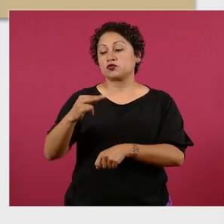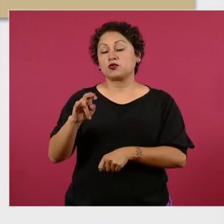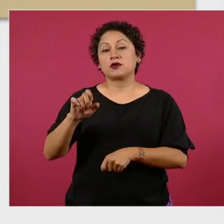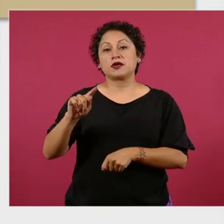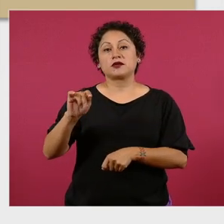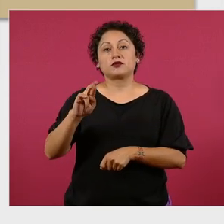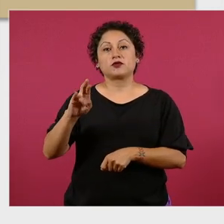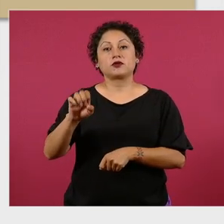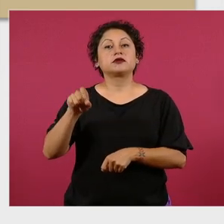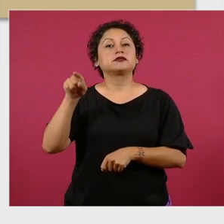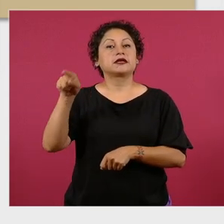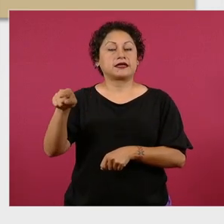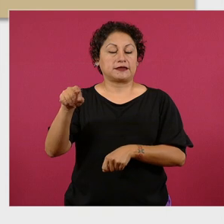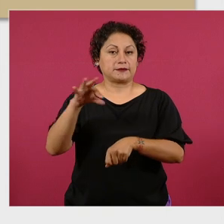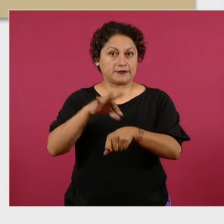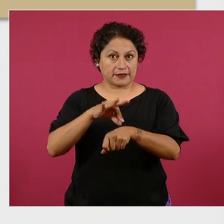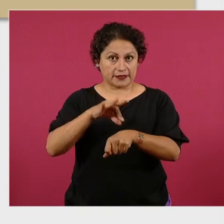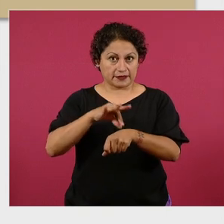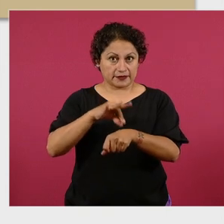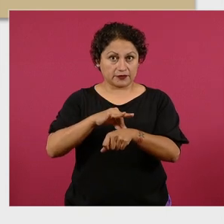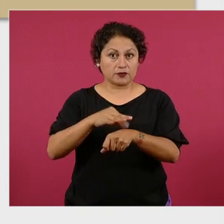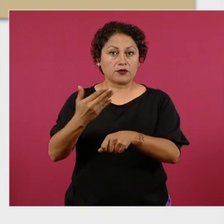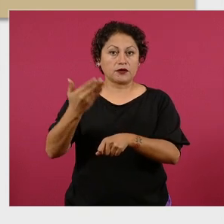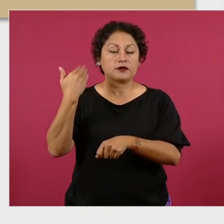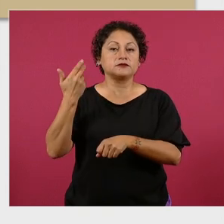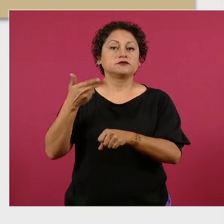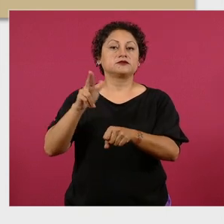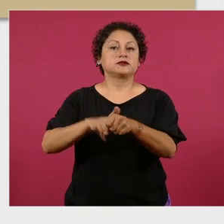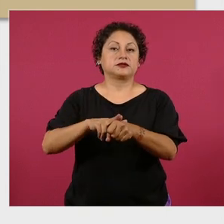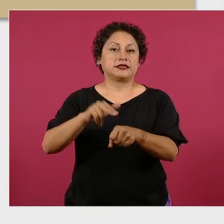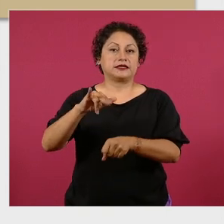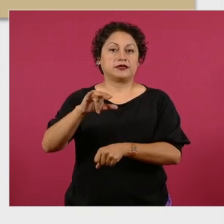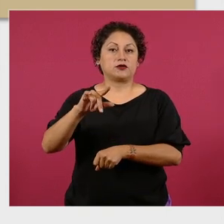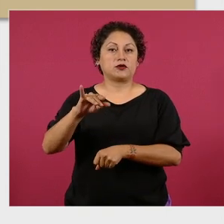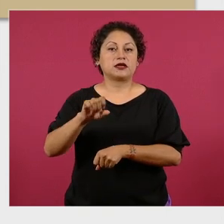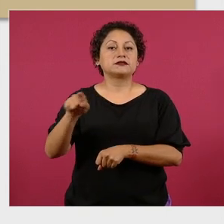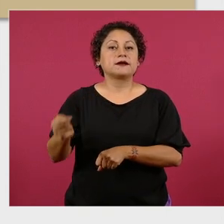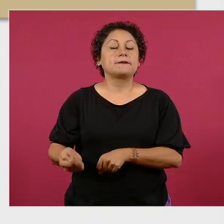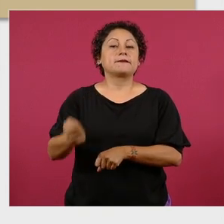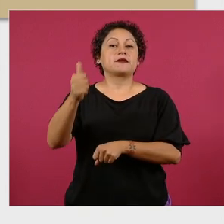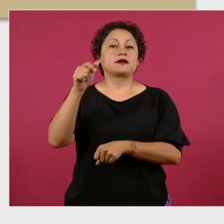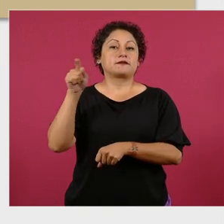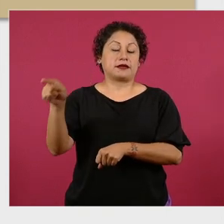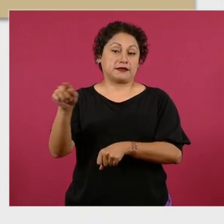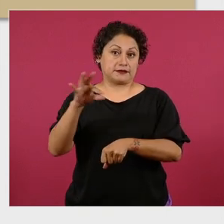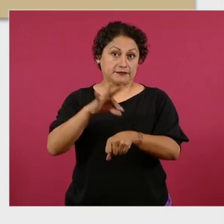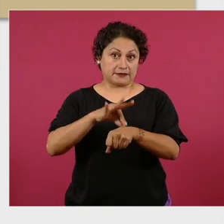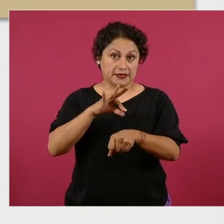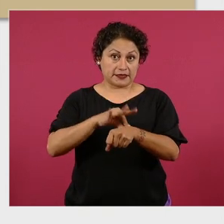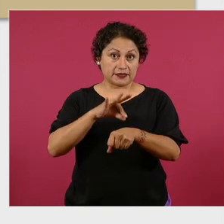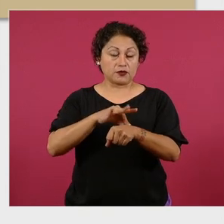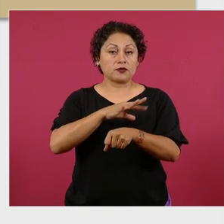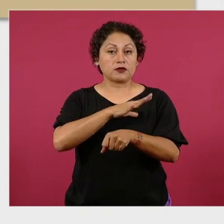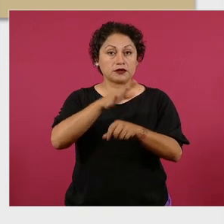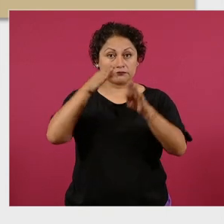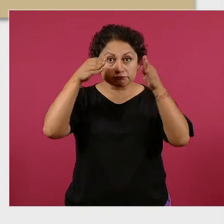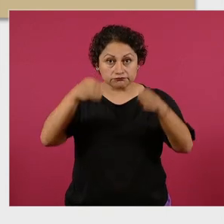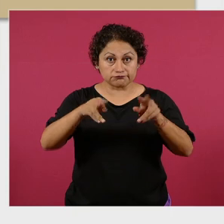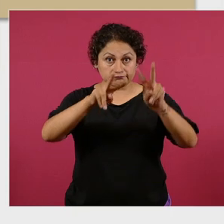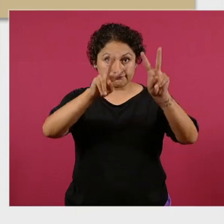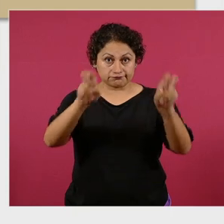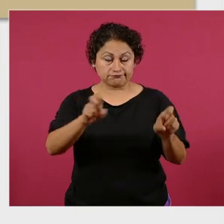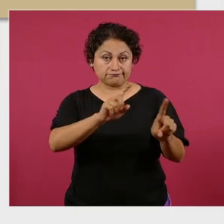médico internista en el Hospital Comunitario de Nicolás Bravo, el primer médico internista adscrito ya de manera permanente a ese hospital.